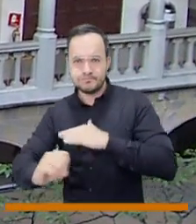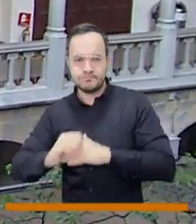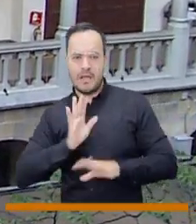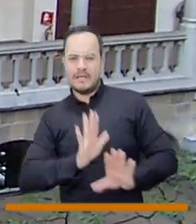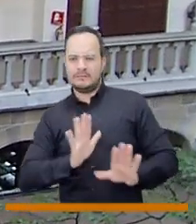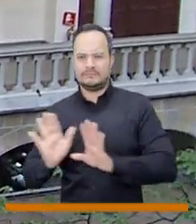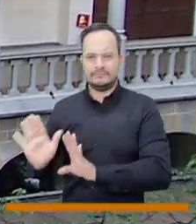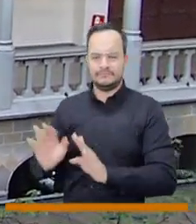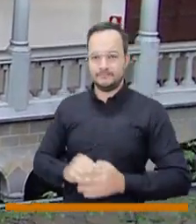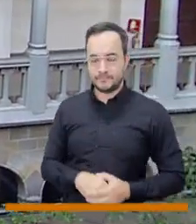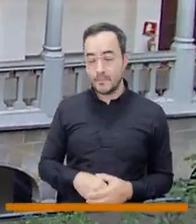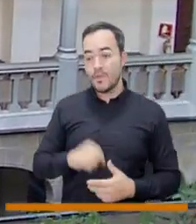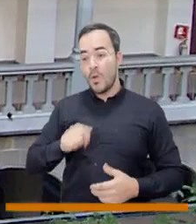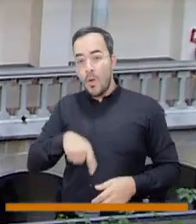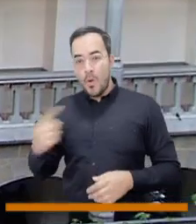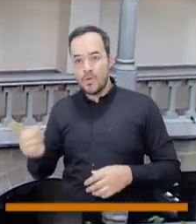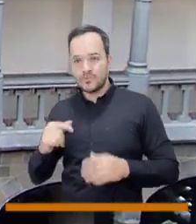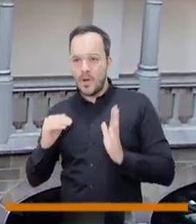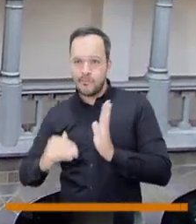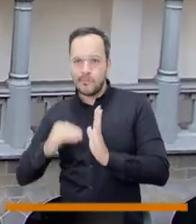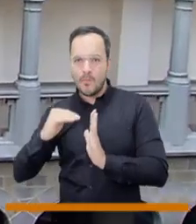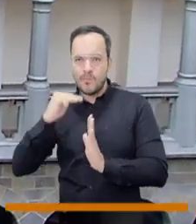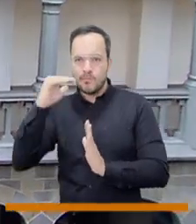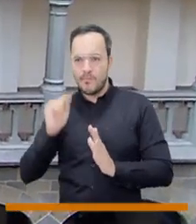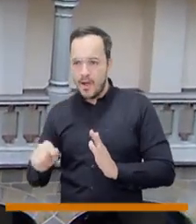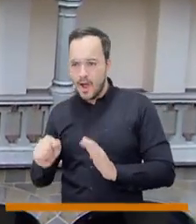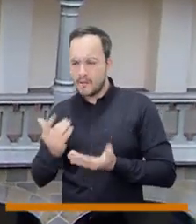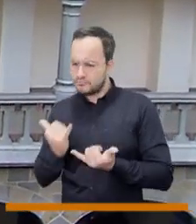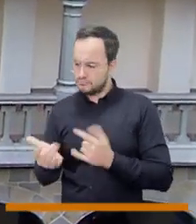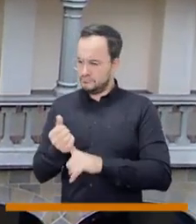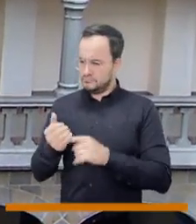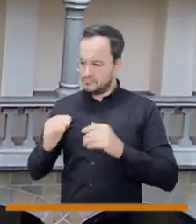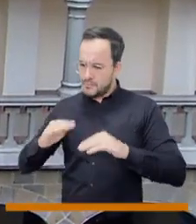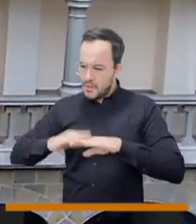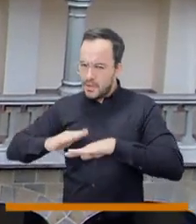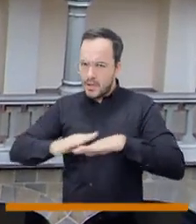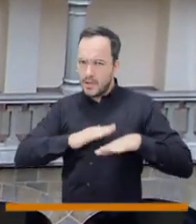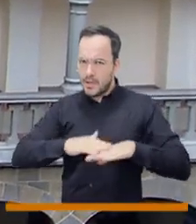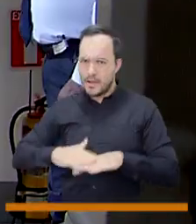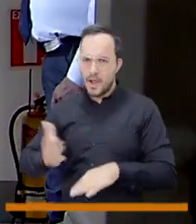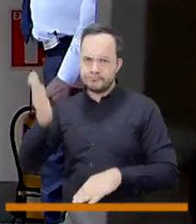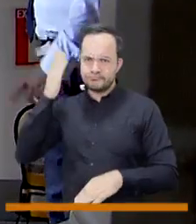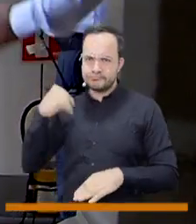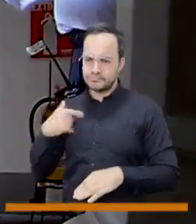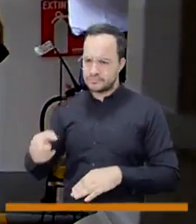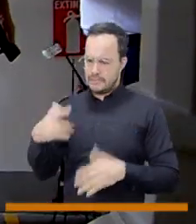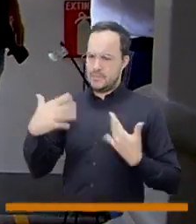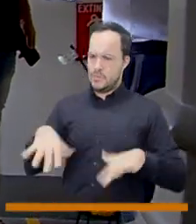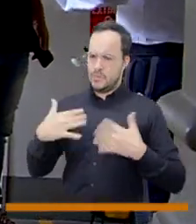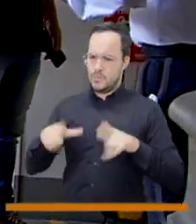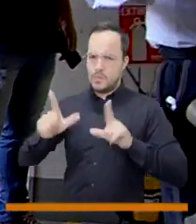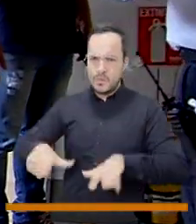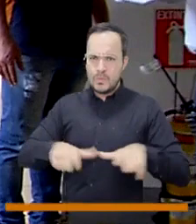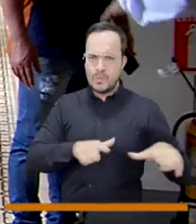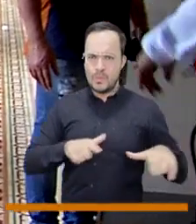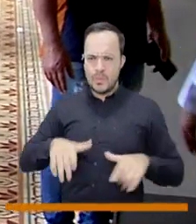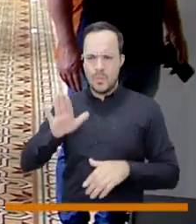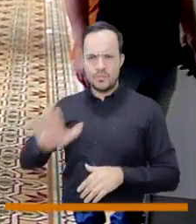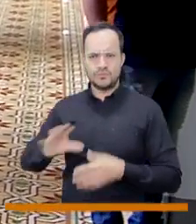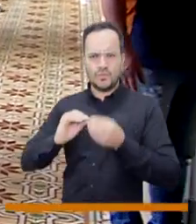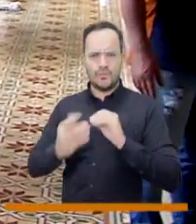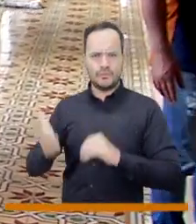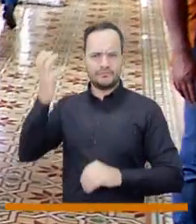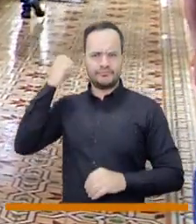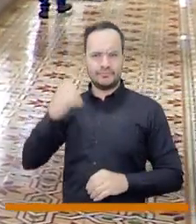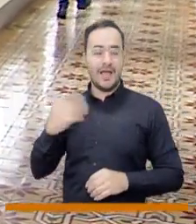pisos y dentro de esos pisos nos encontramos la memoria de la baldosa hidráulica en antioquia probablemente los primeros pisos